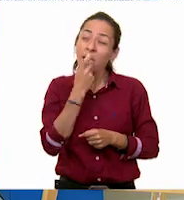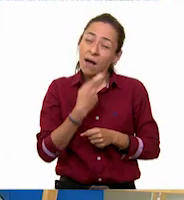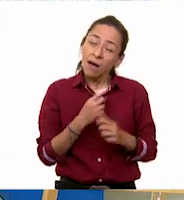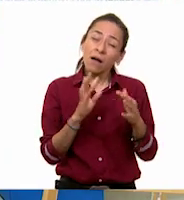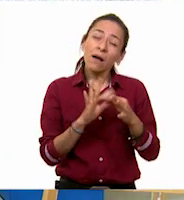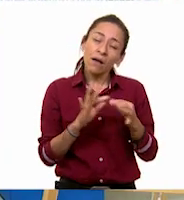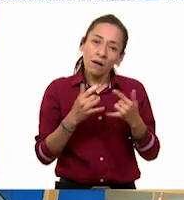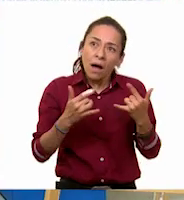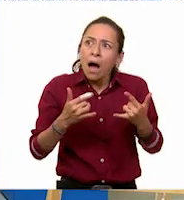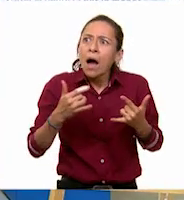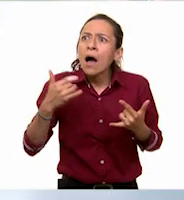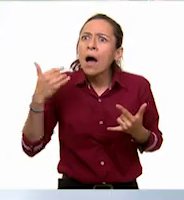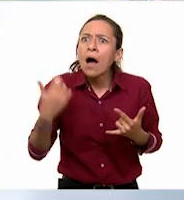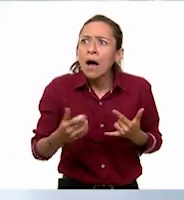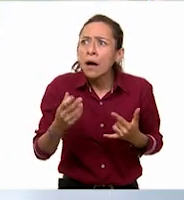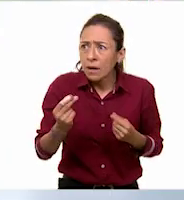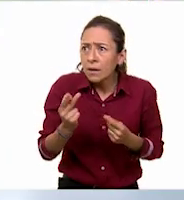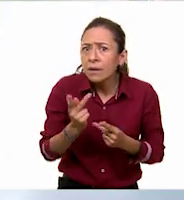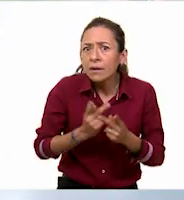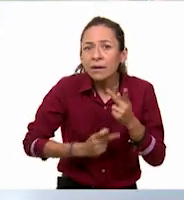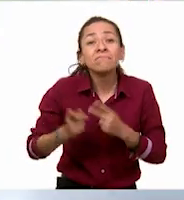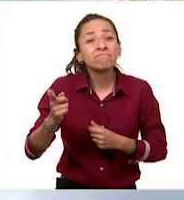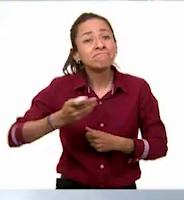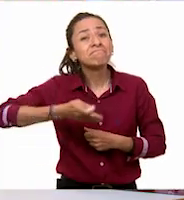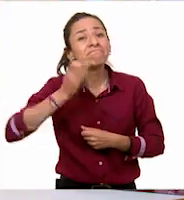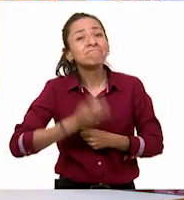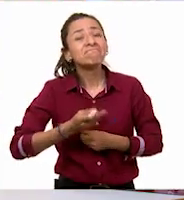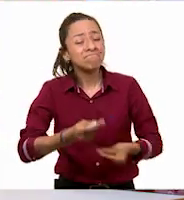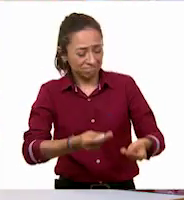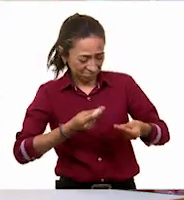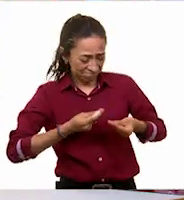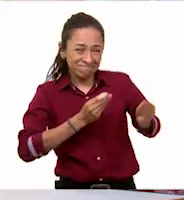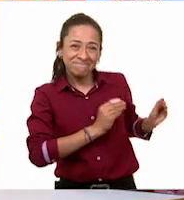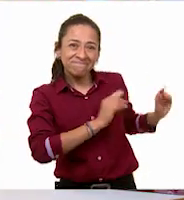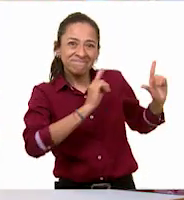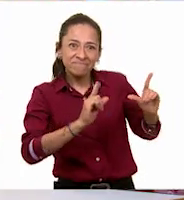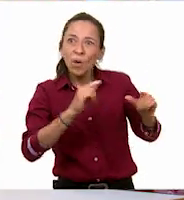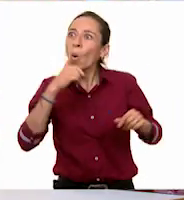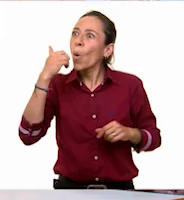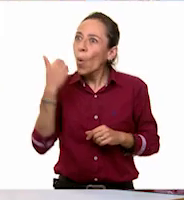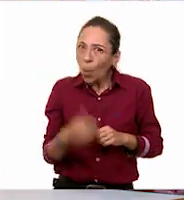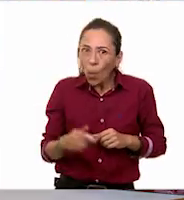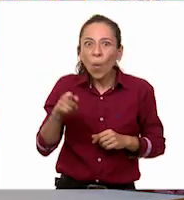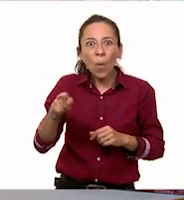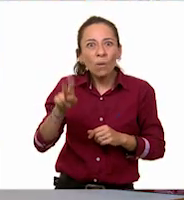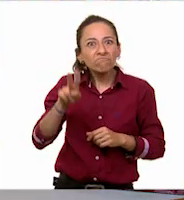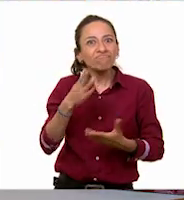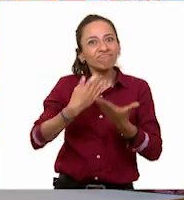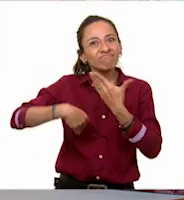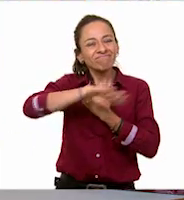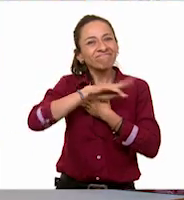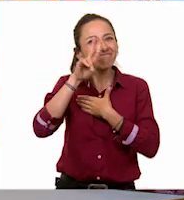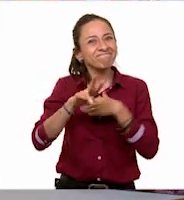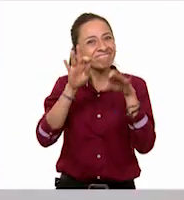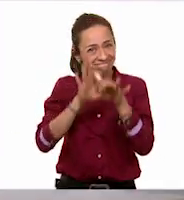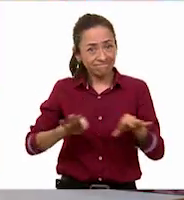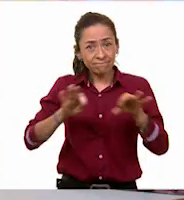el valor que tiene ese rebozo. Ah, es un rebozo importante. Fili, ¿me podrías tomar una foto al lado del rebozo? Claro que sí. Muchas gracias.